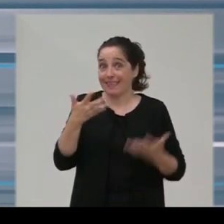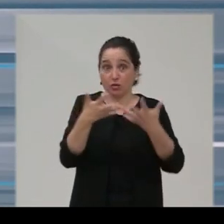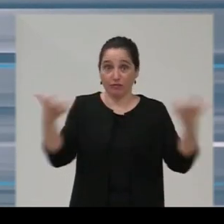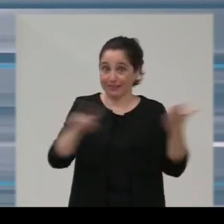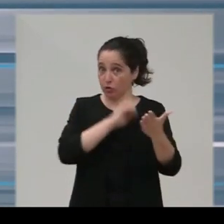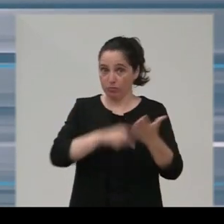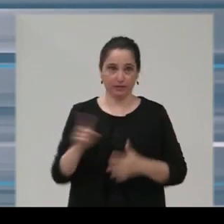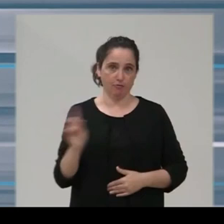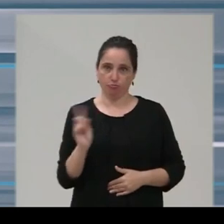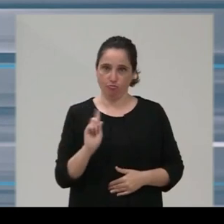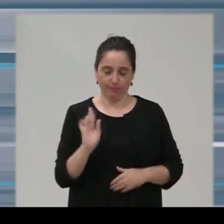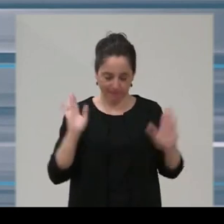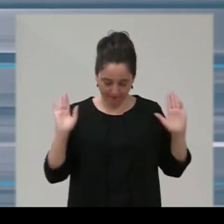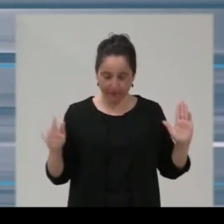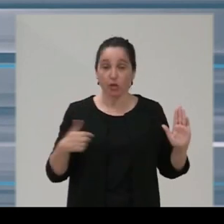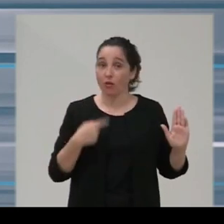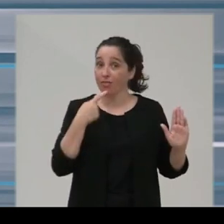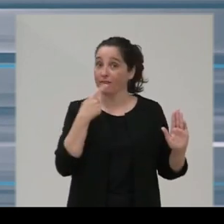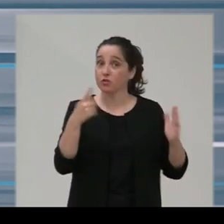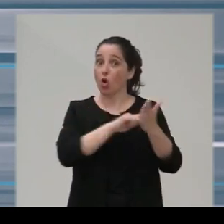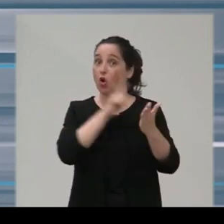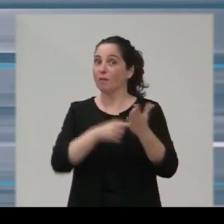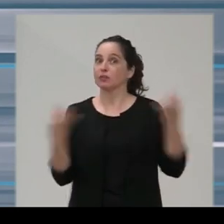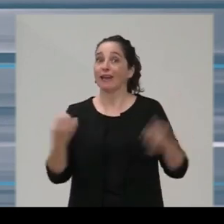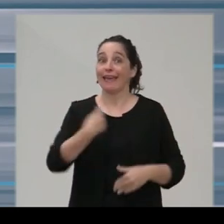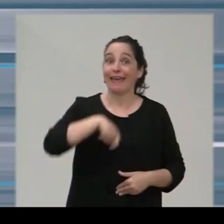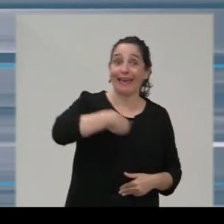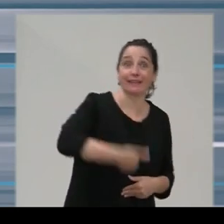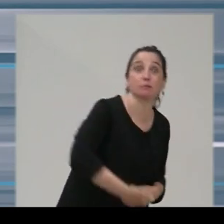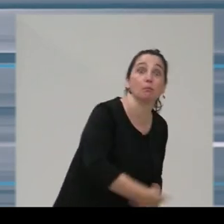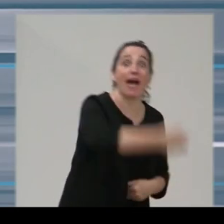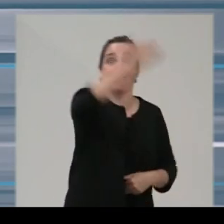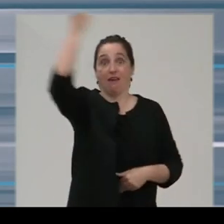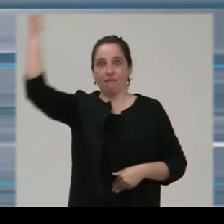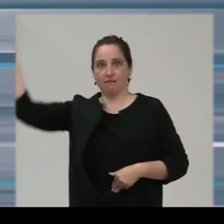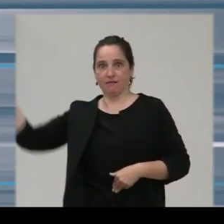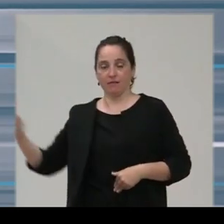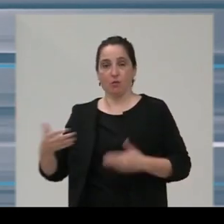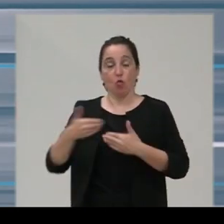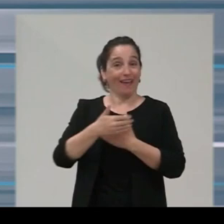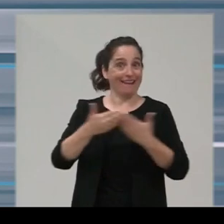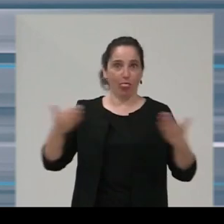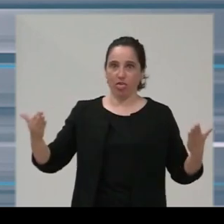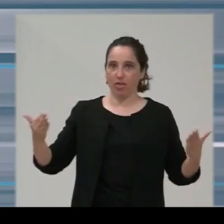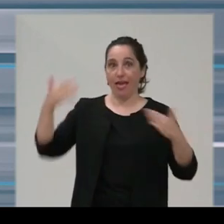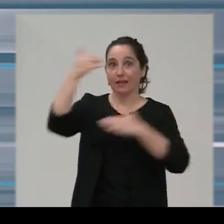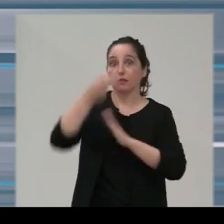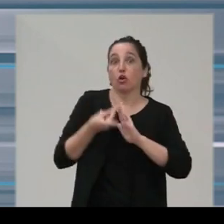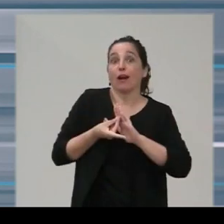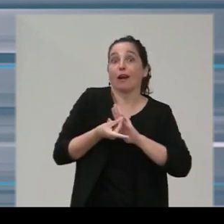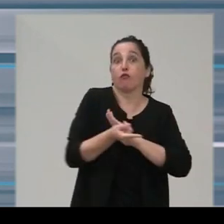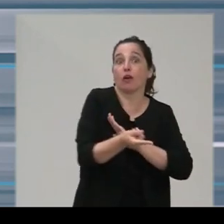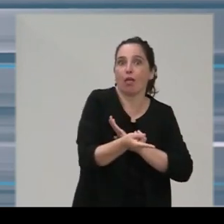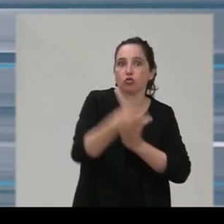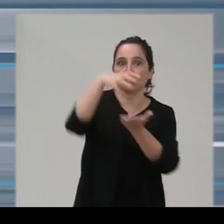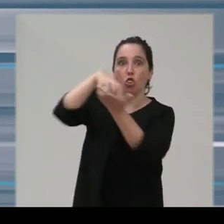incompleta yo lo que he dicho es que España es muy grande y un centro de atención a los refugiados se puede